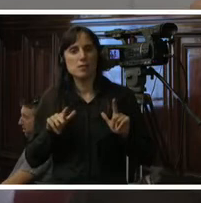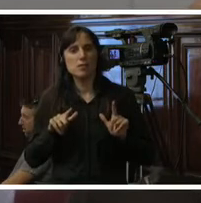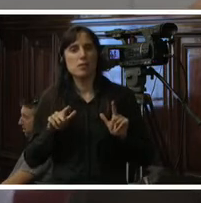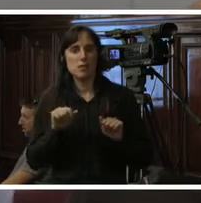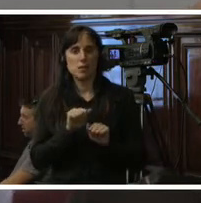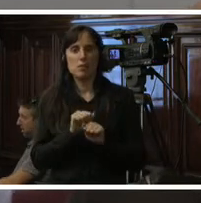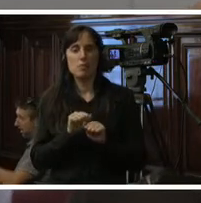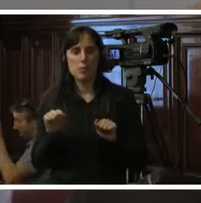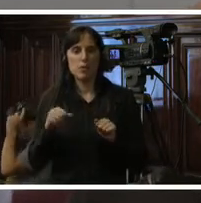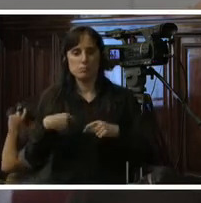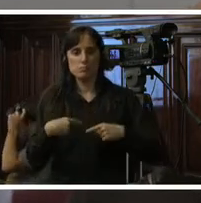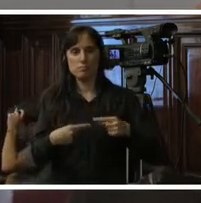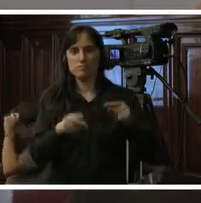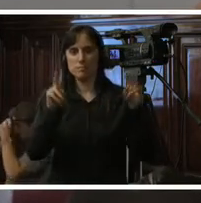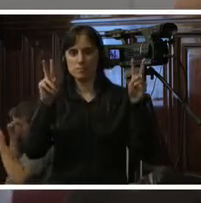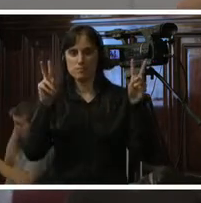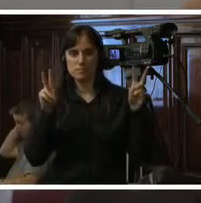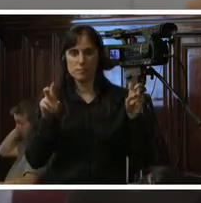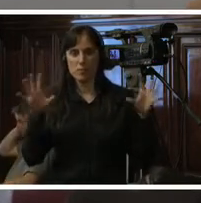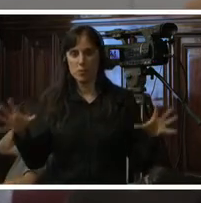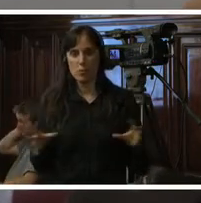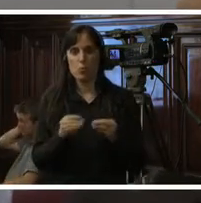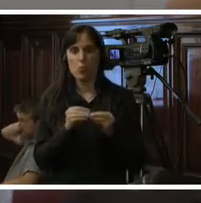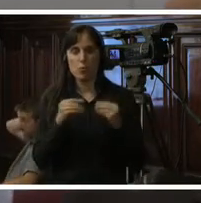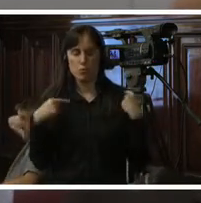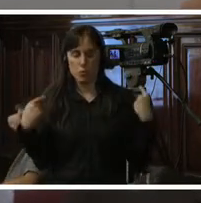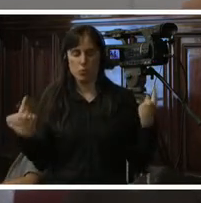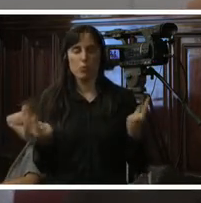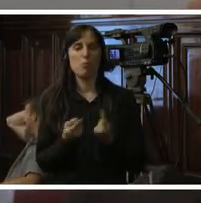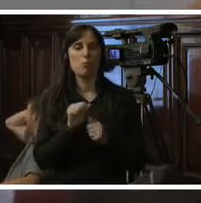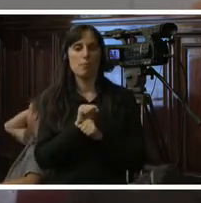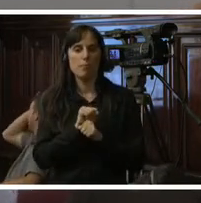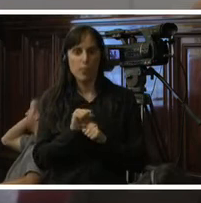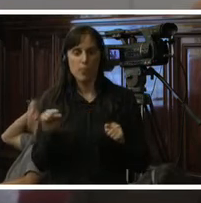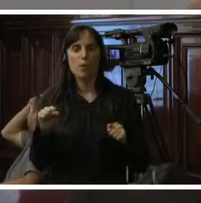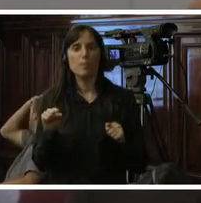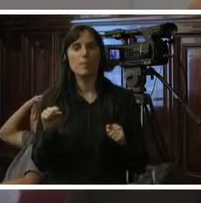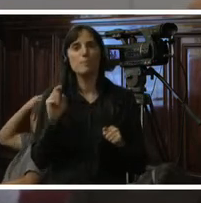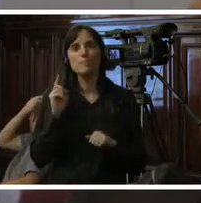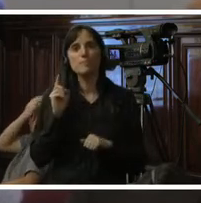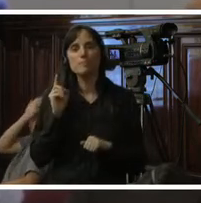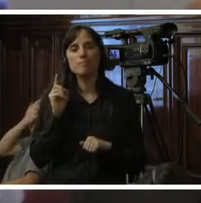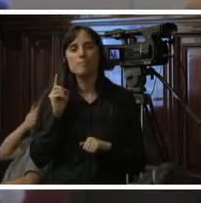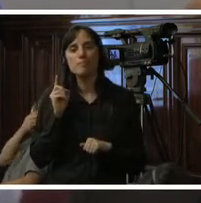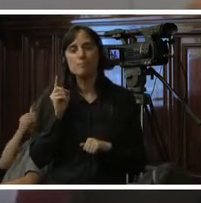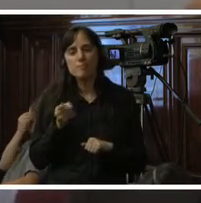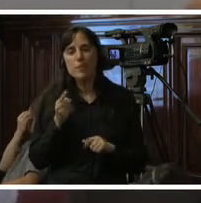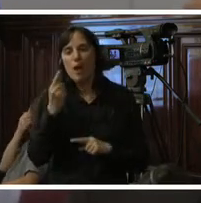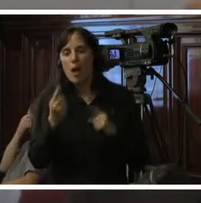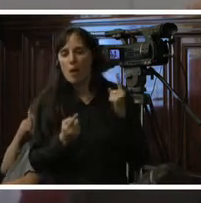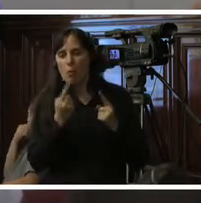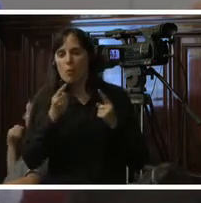seguimiento y que ustedes le den seguimiento junto con nosotros para que podamos tener algún determinante algunas